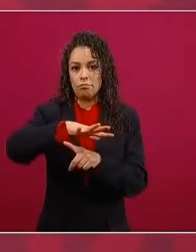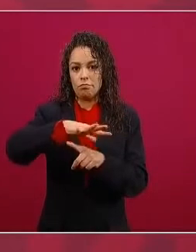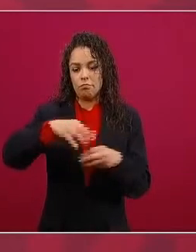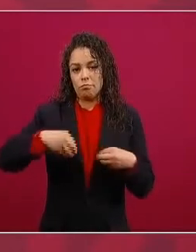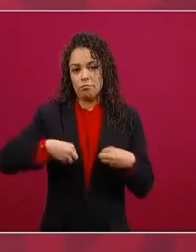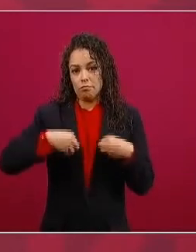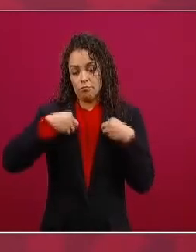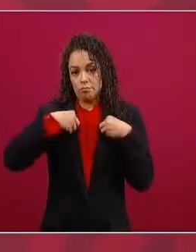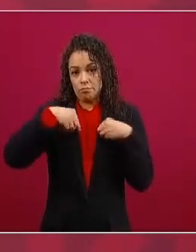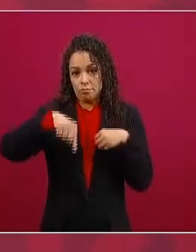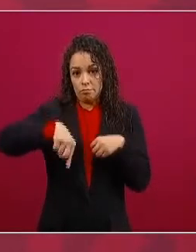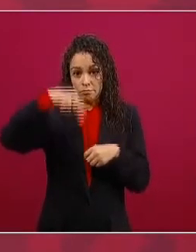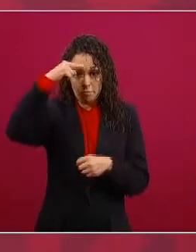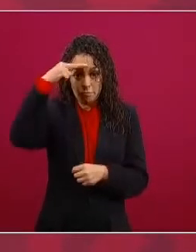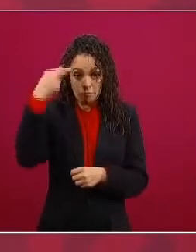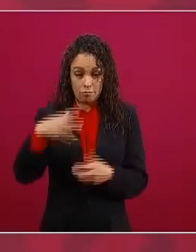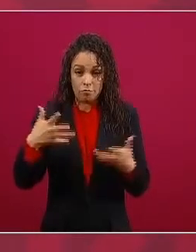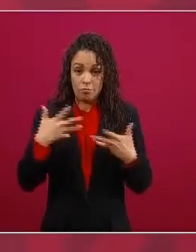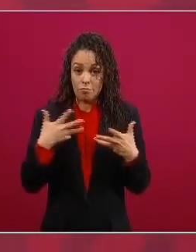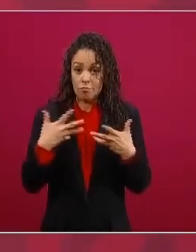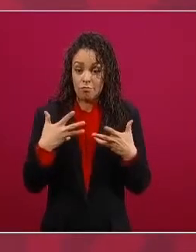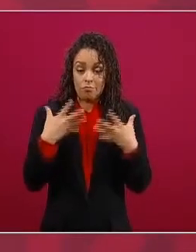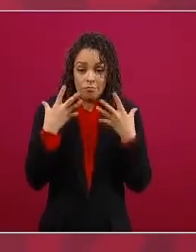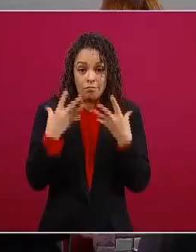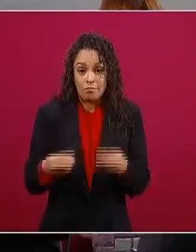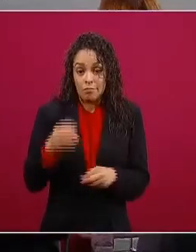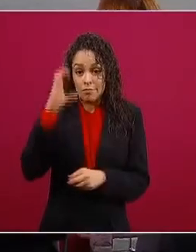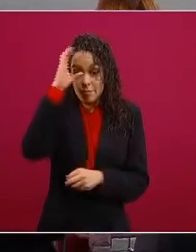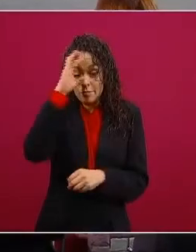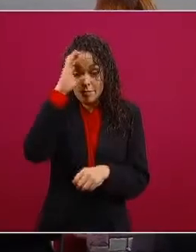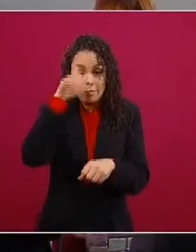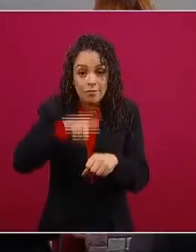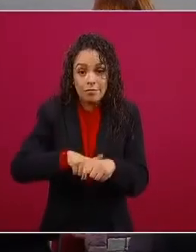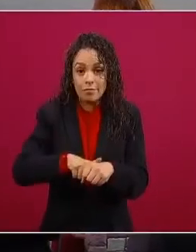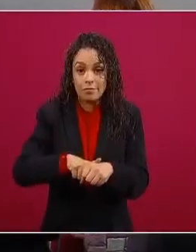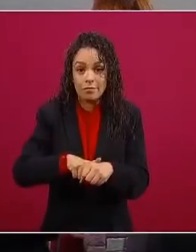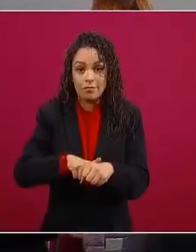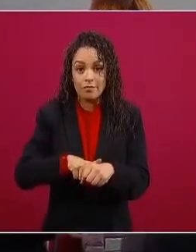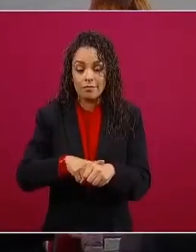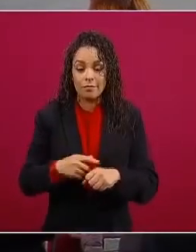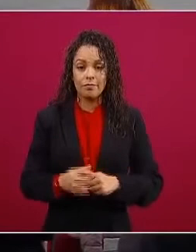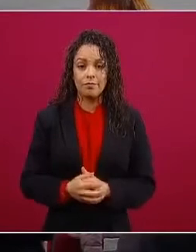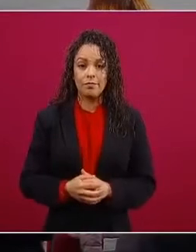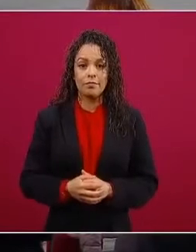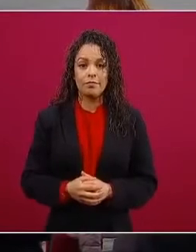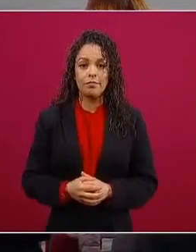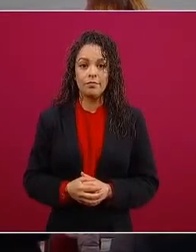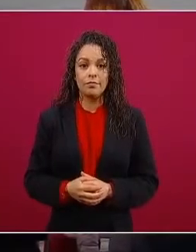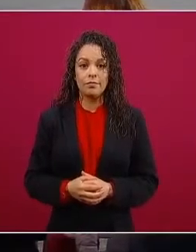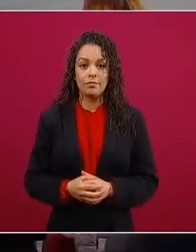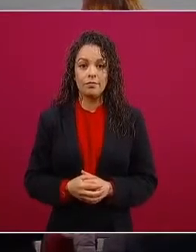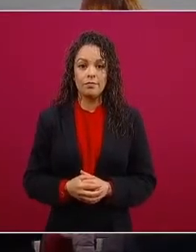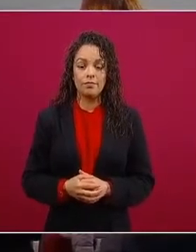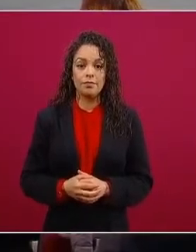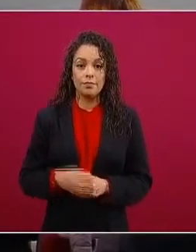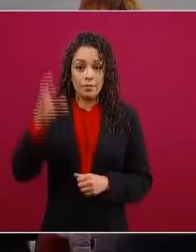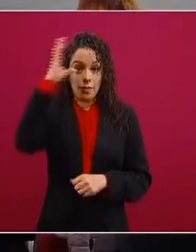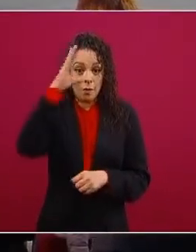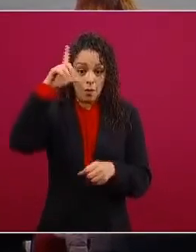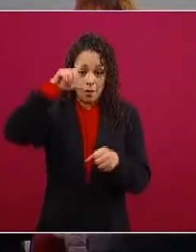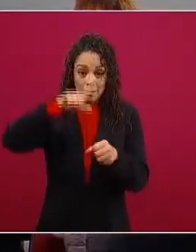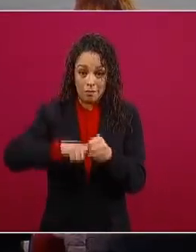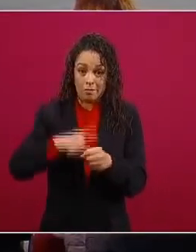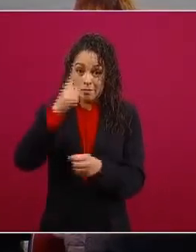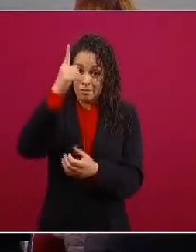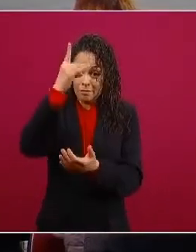poseedores de cultura es que la cultura no sólo es lo